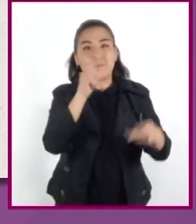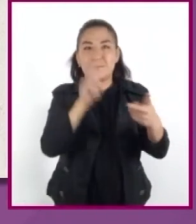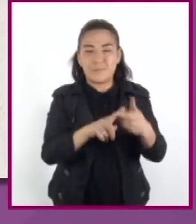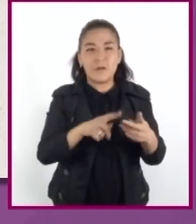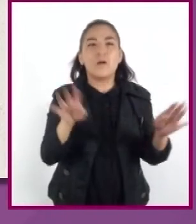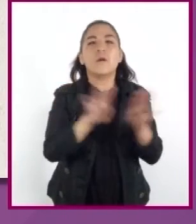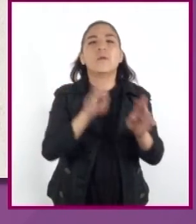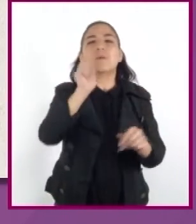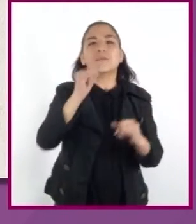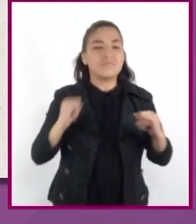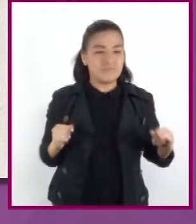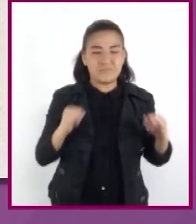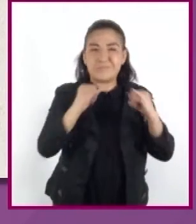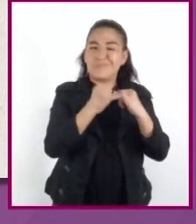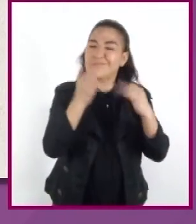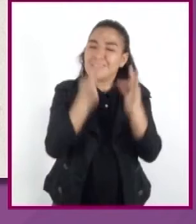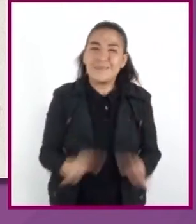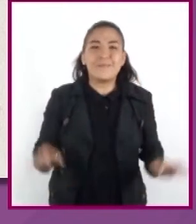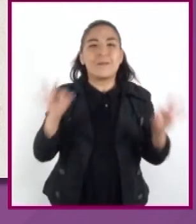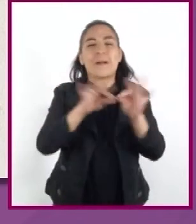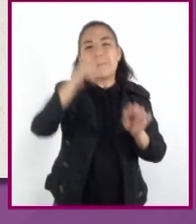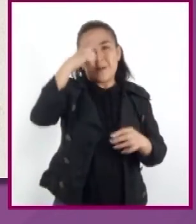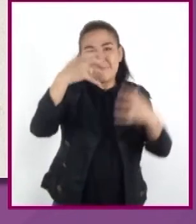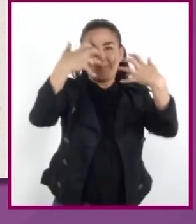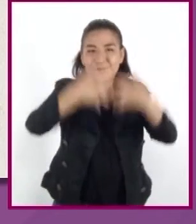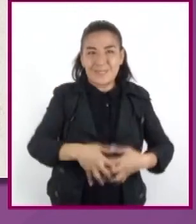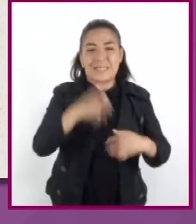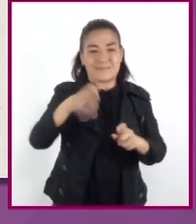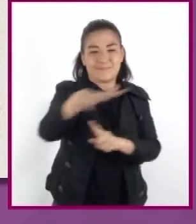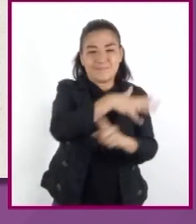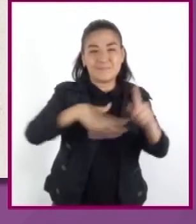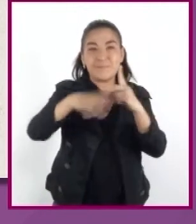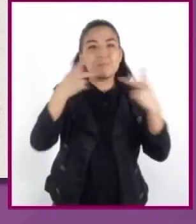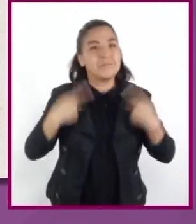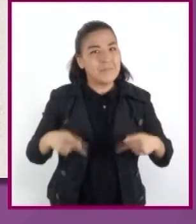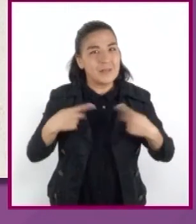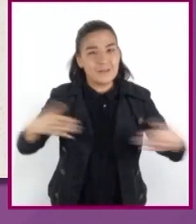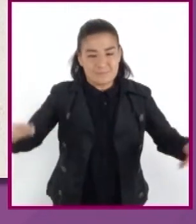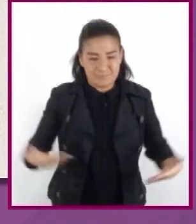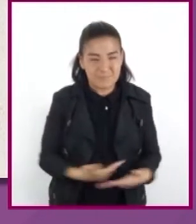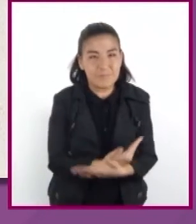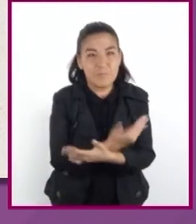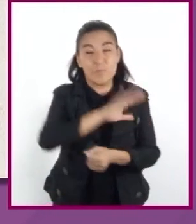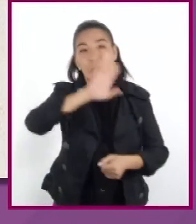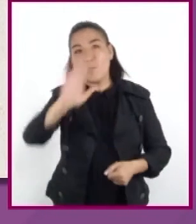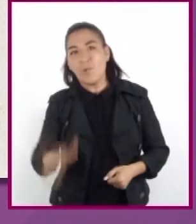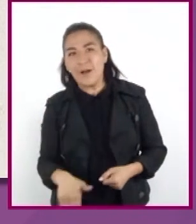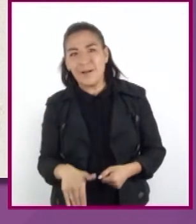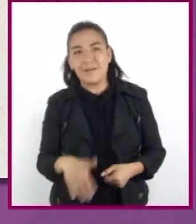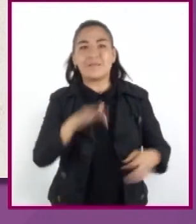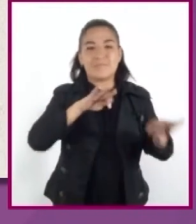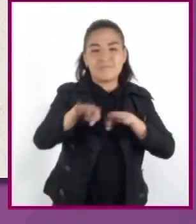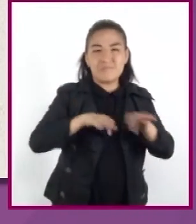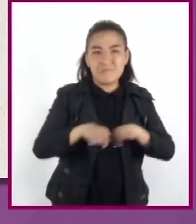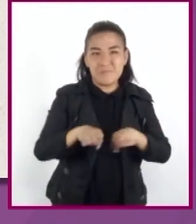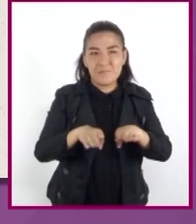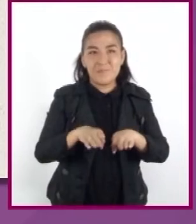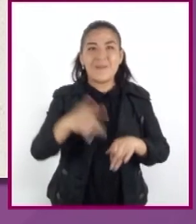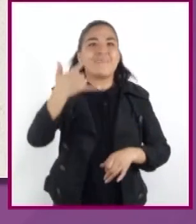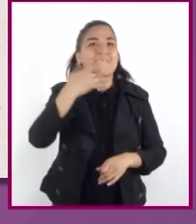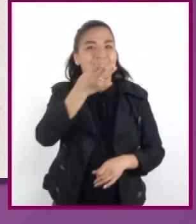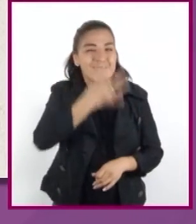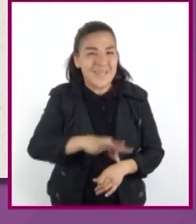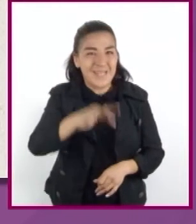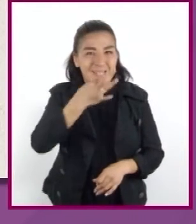fue una institución fundamental en el funcionamiento de la sociedad, el nacimiento, la muerte, el trabajo, las